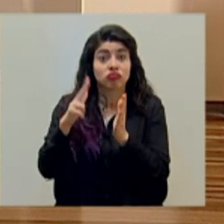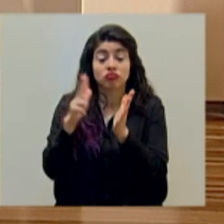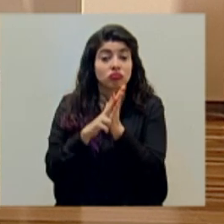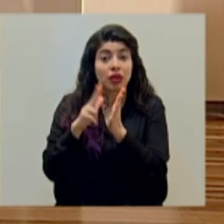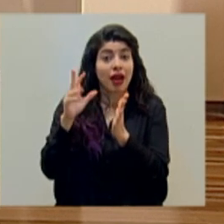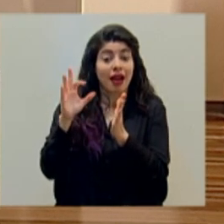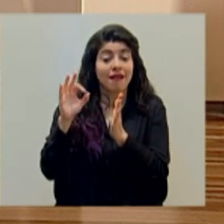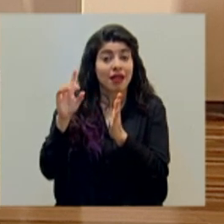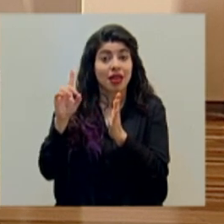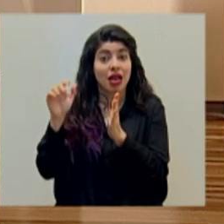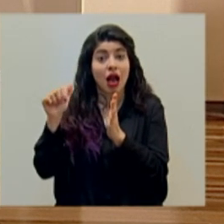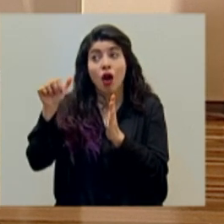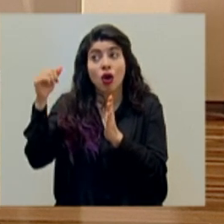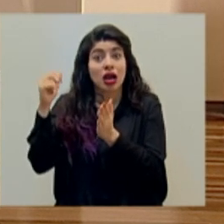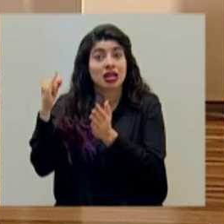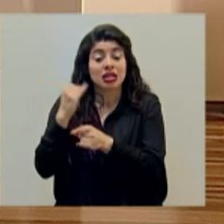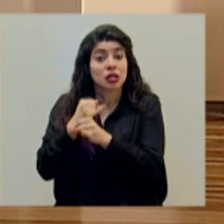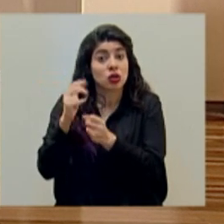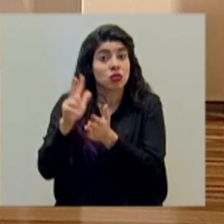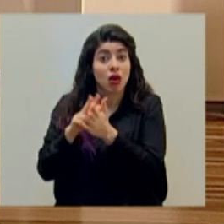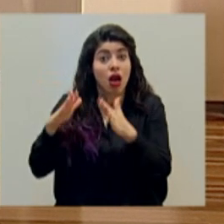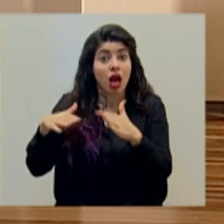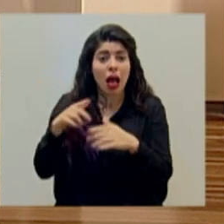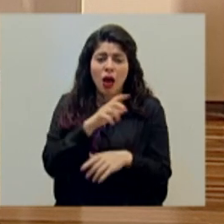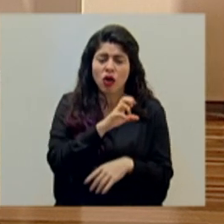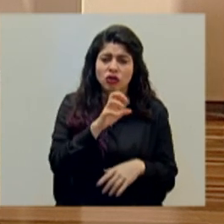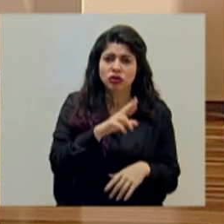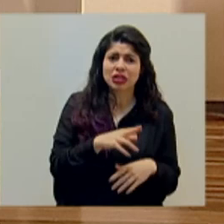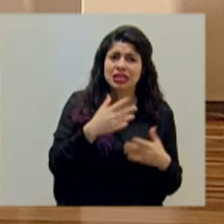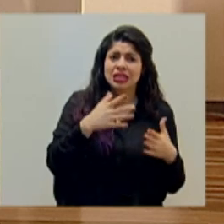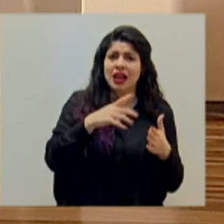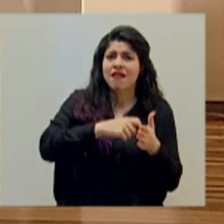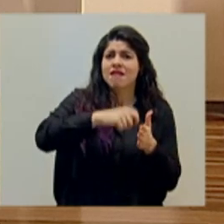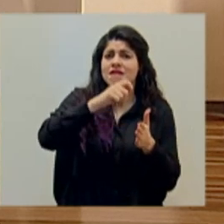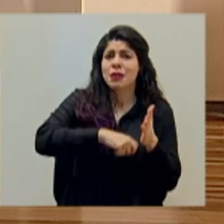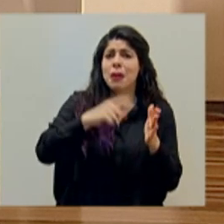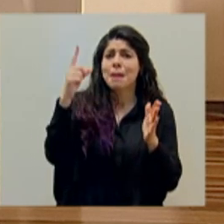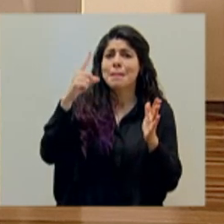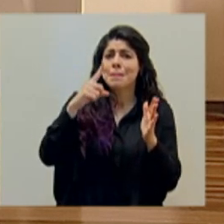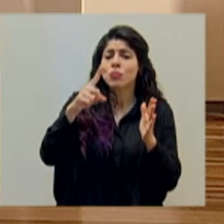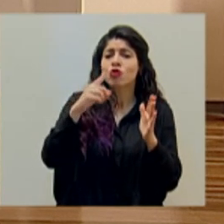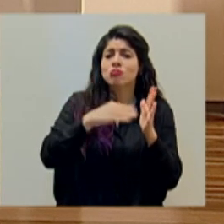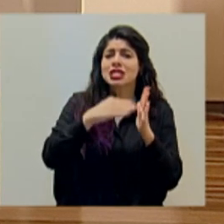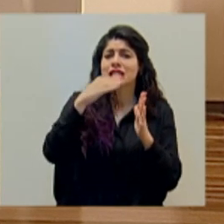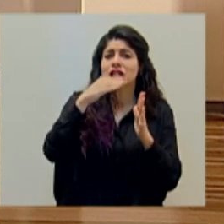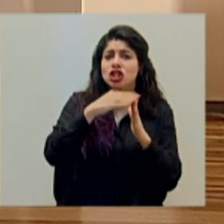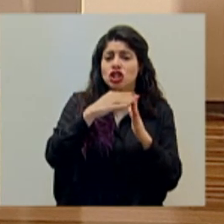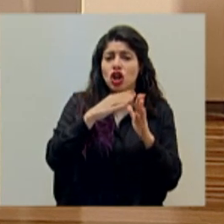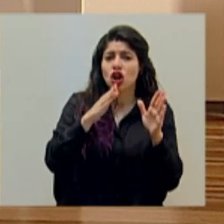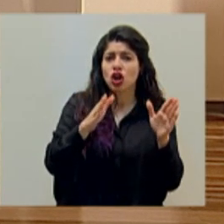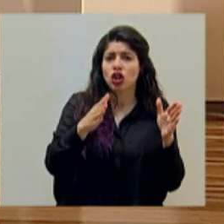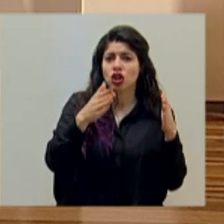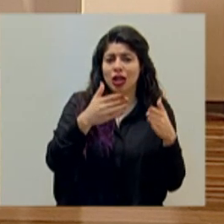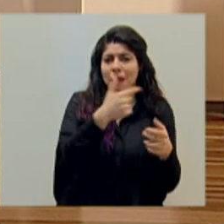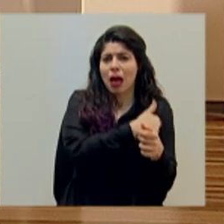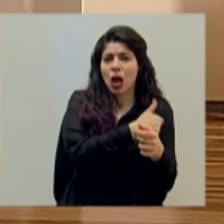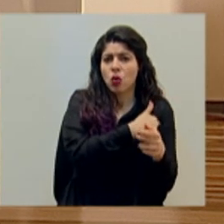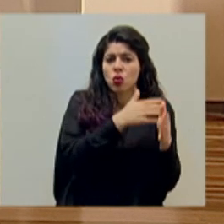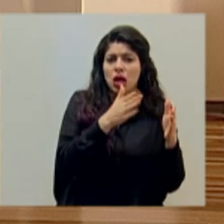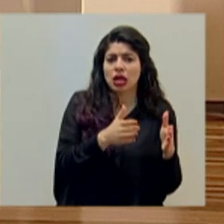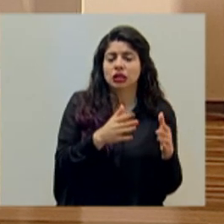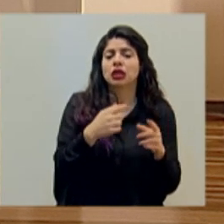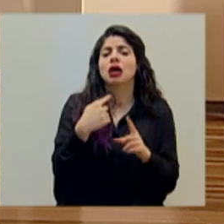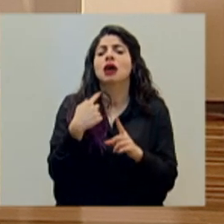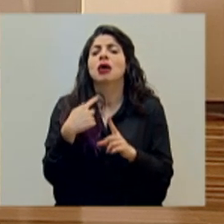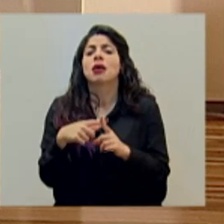o otras instituciones ya que el país firmó por unos un millón de dosis y cuál es la situación actual